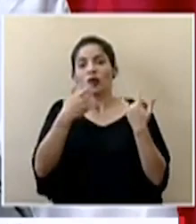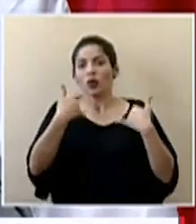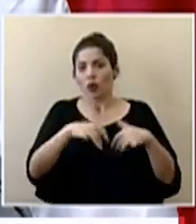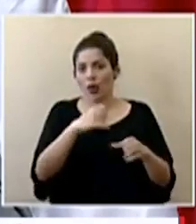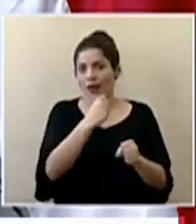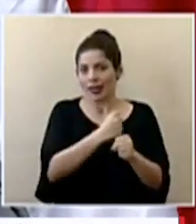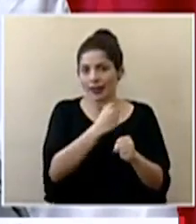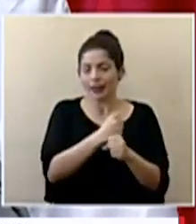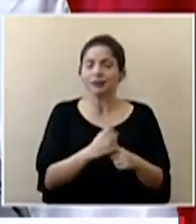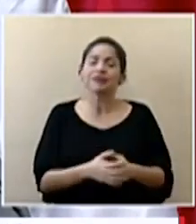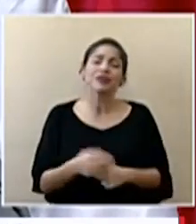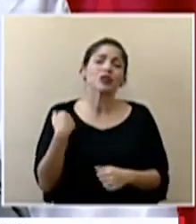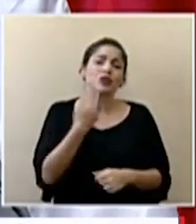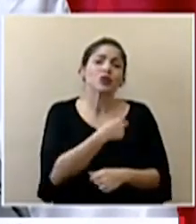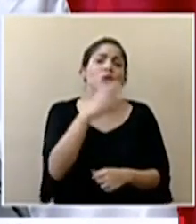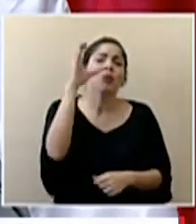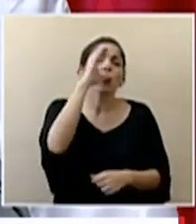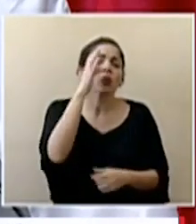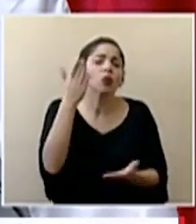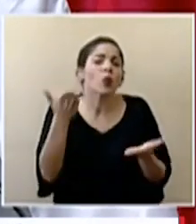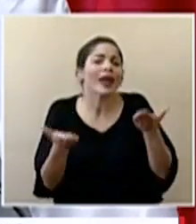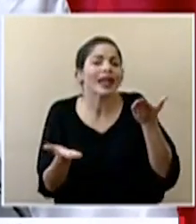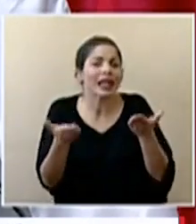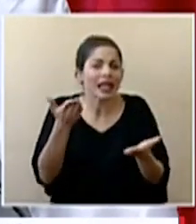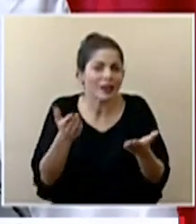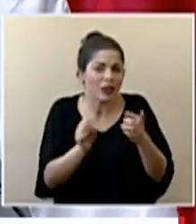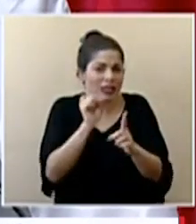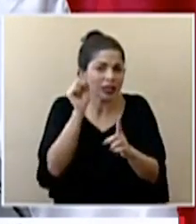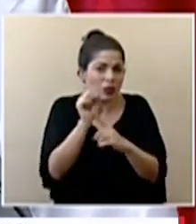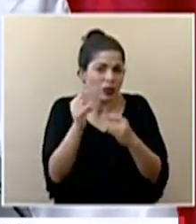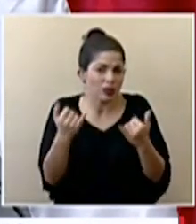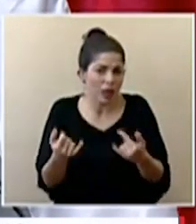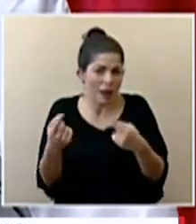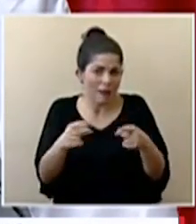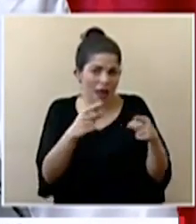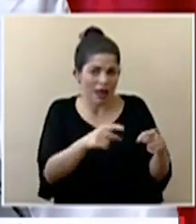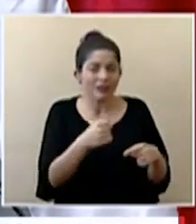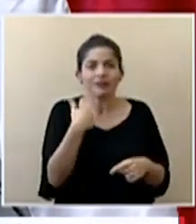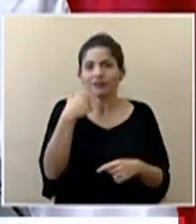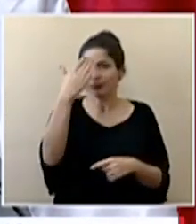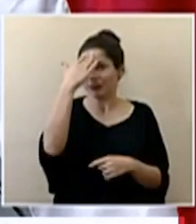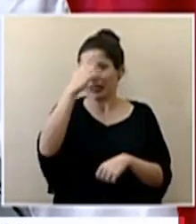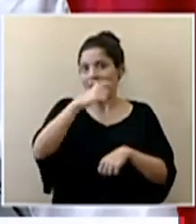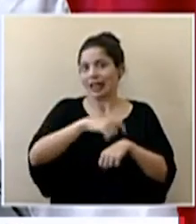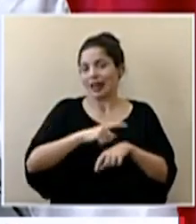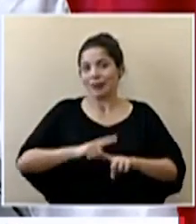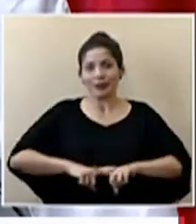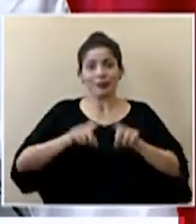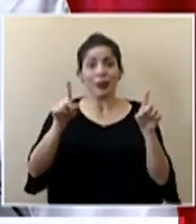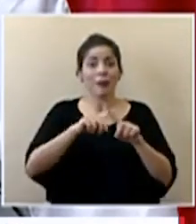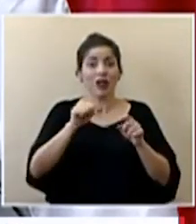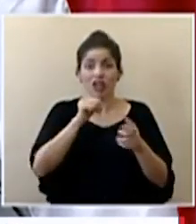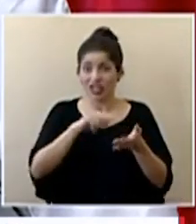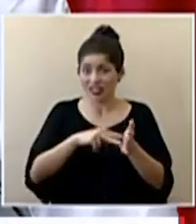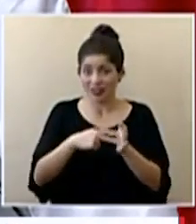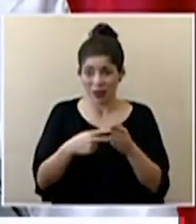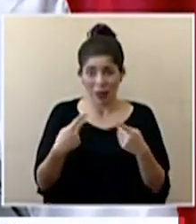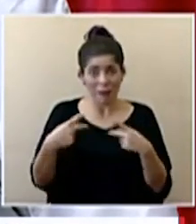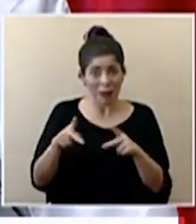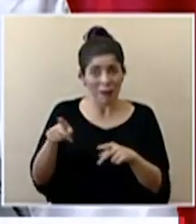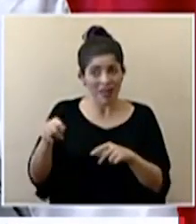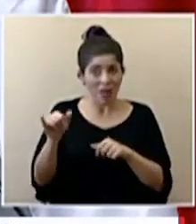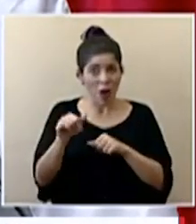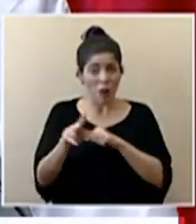nosotros estamos buscando un balance entre todas las circunstancias que están ocurriendo sabemos que son tiempos extraordinarios pero no vamos a permitir actividades